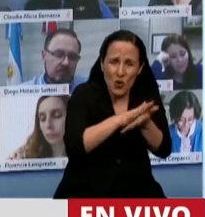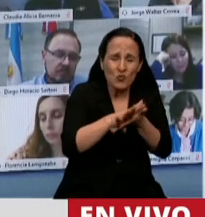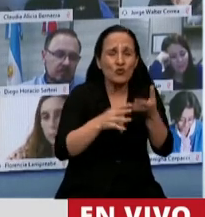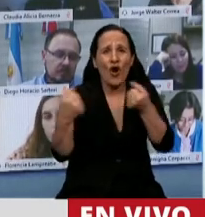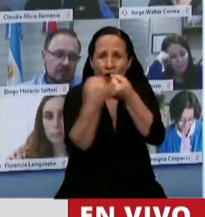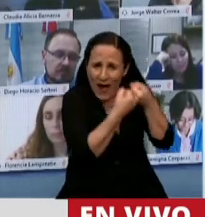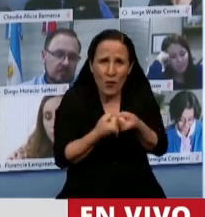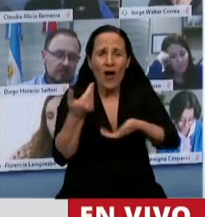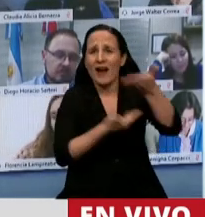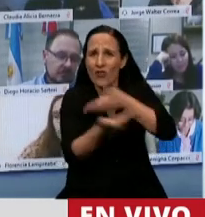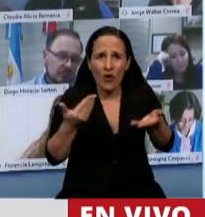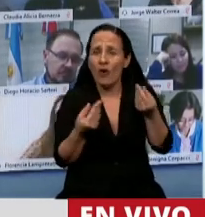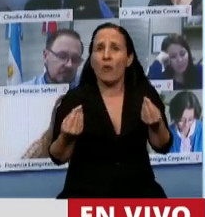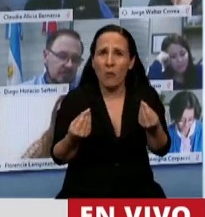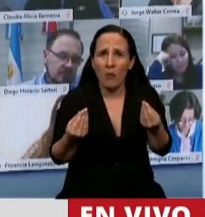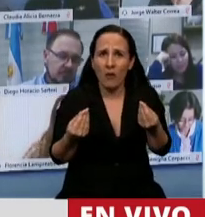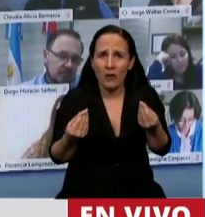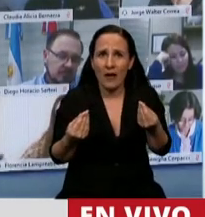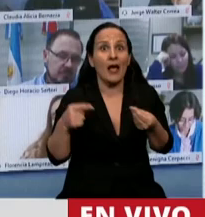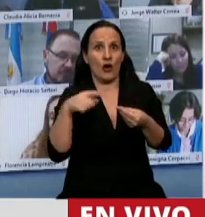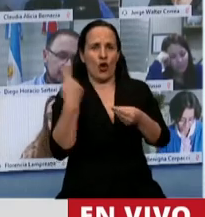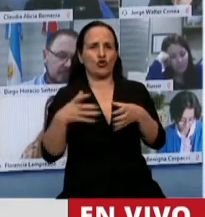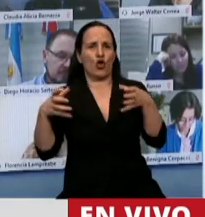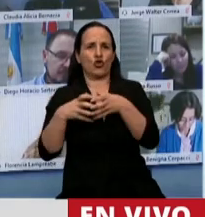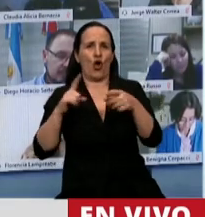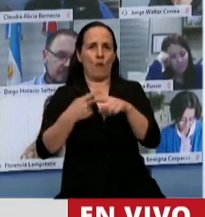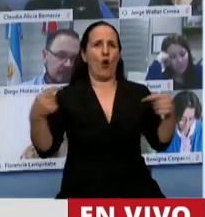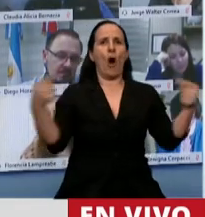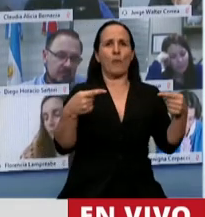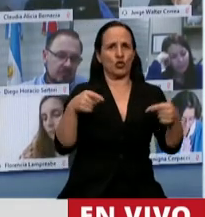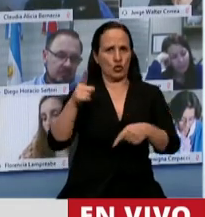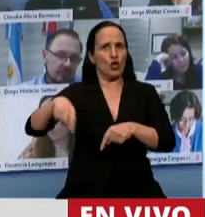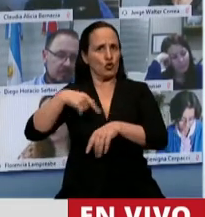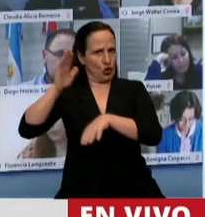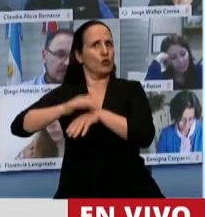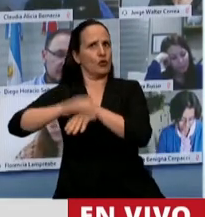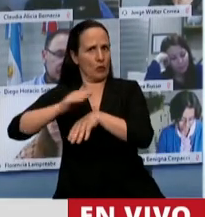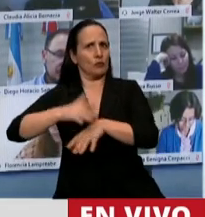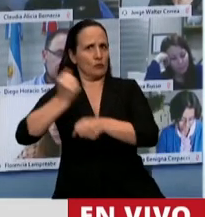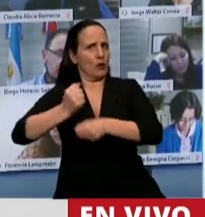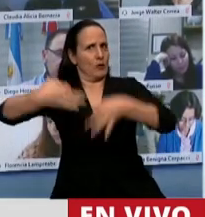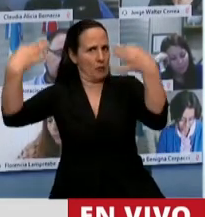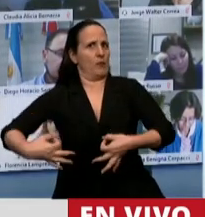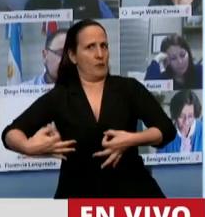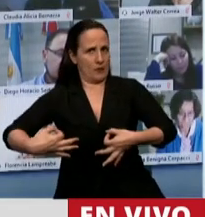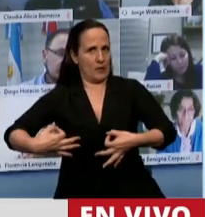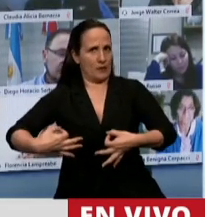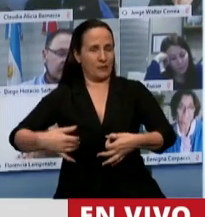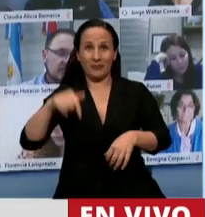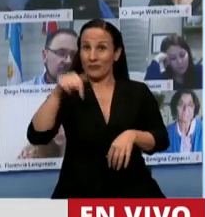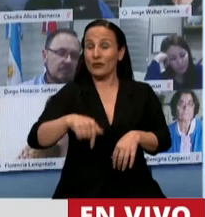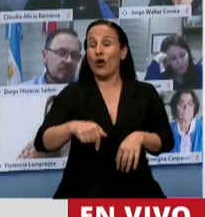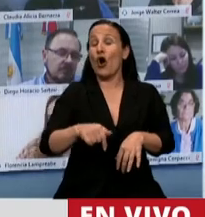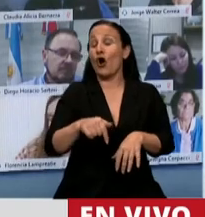encuentro, es porque están frente a una oposición responsable. Hoy hemos perdido, si se puede